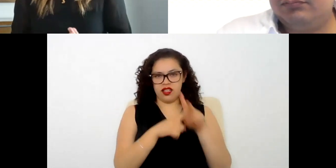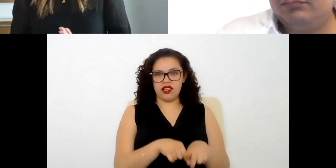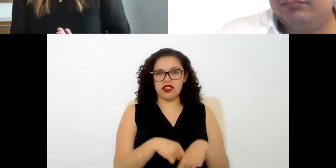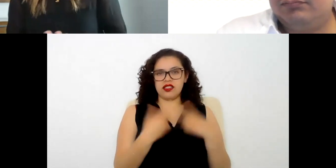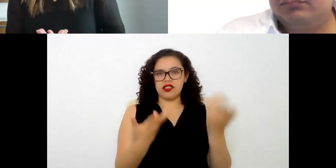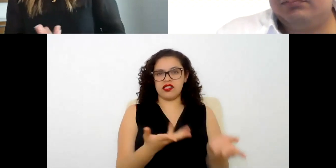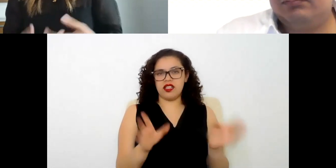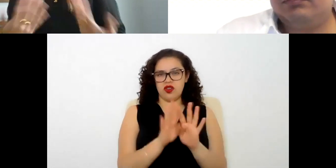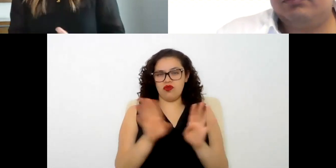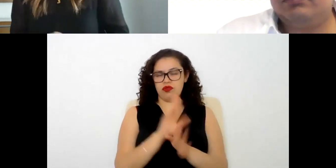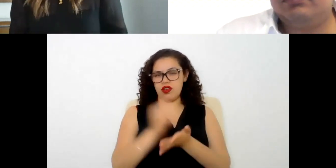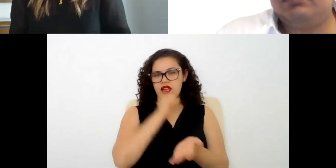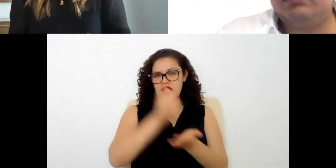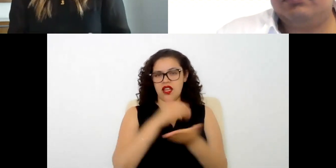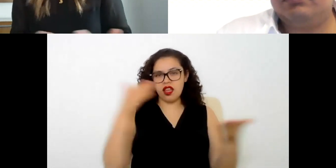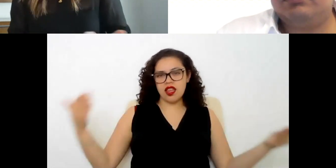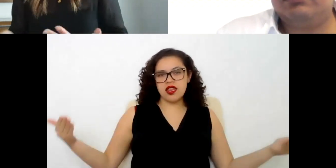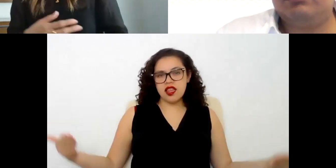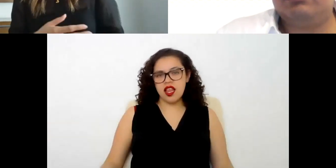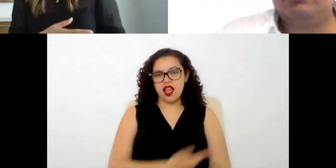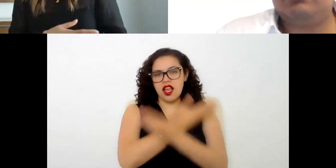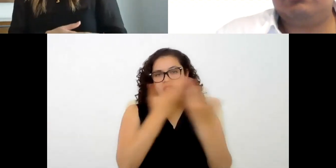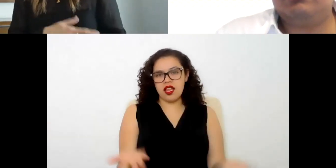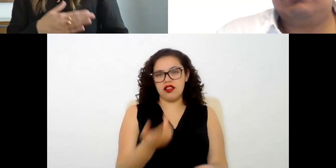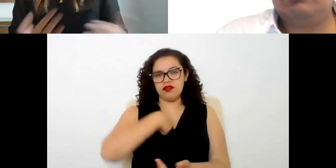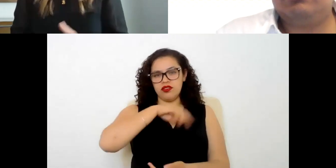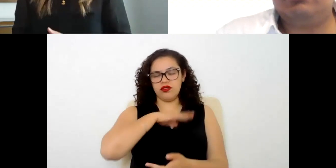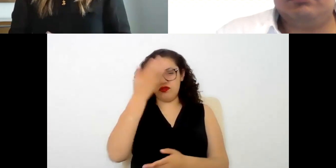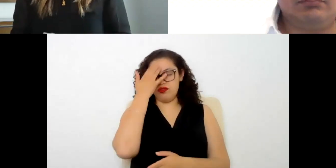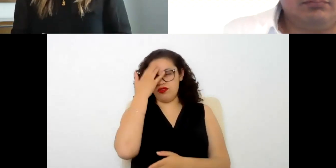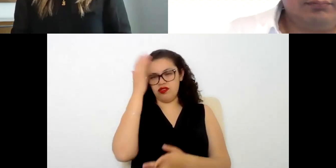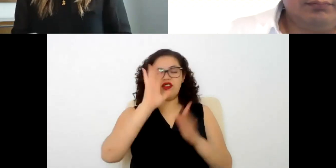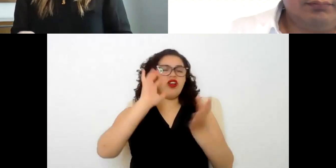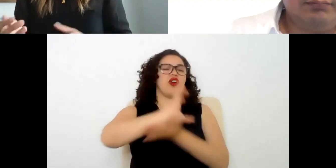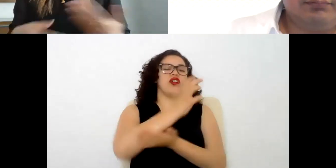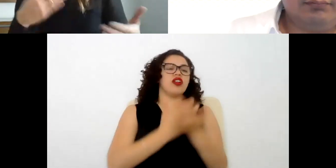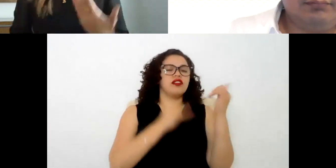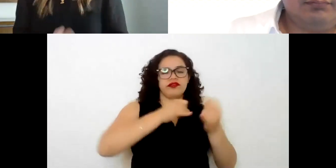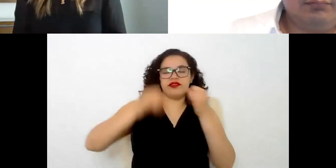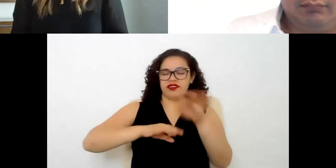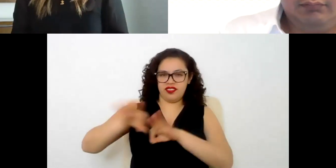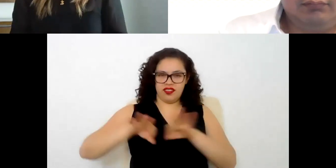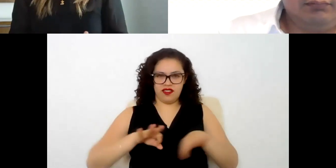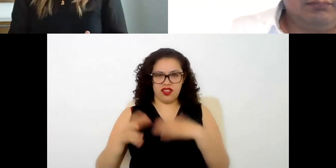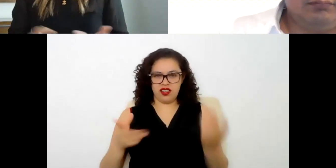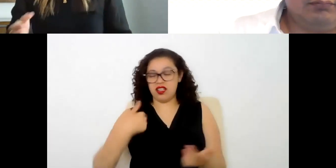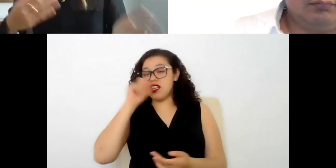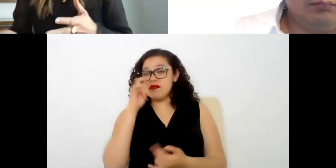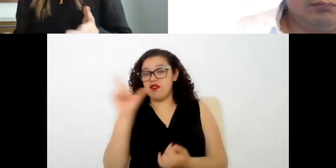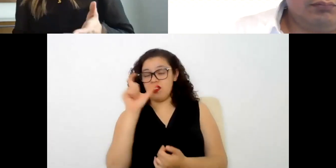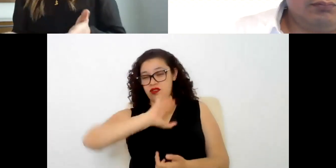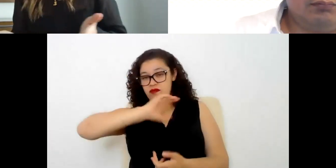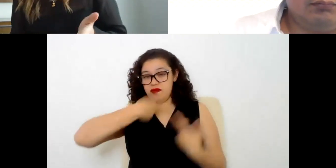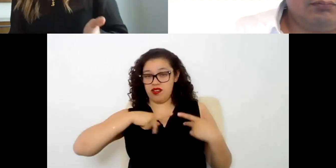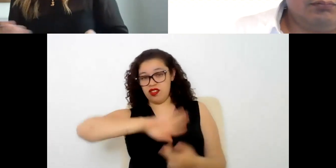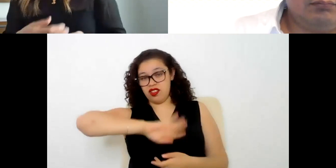un acta de nacimiento ¿no? ese acta de nacimiento es lo que nosotros conocemos como contrato individual de trabajo y así como cuando se muere por ejemplo